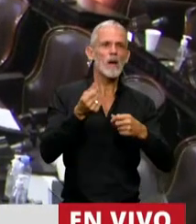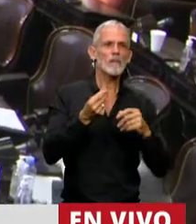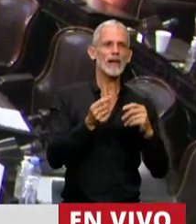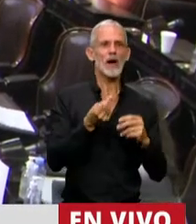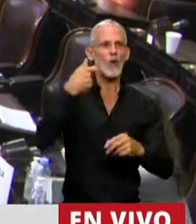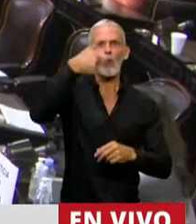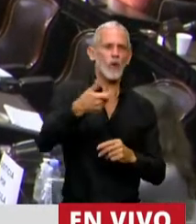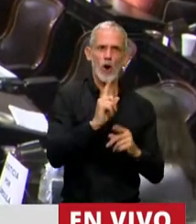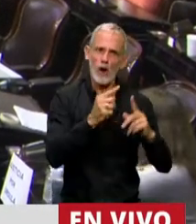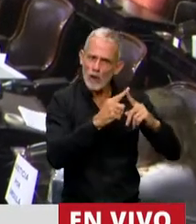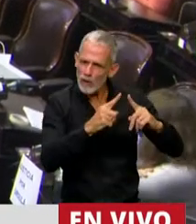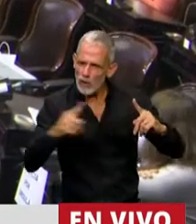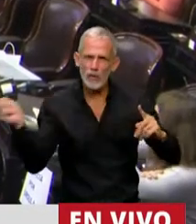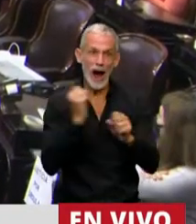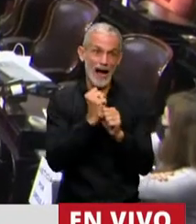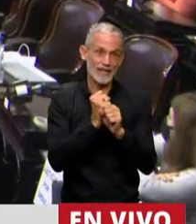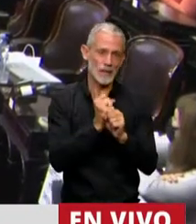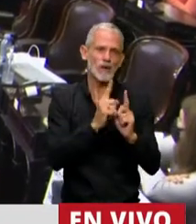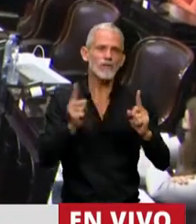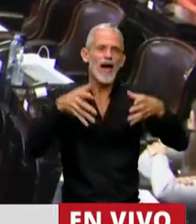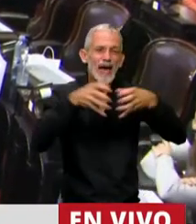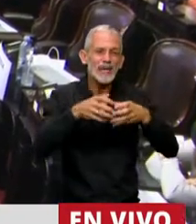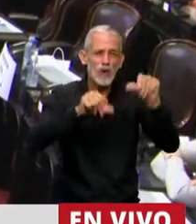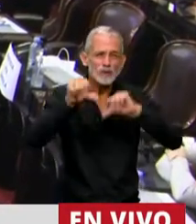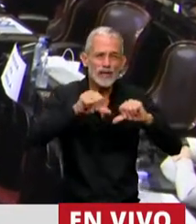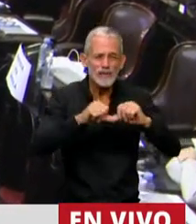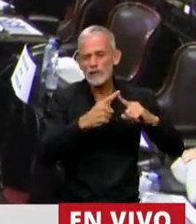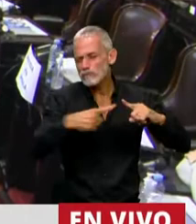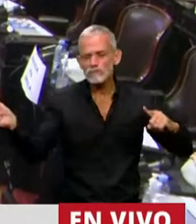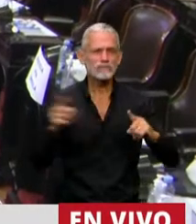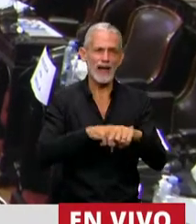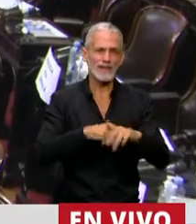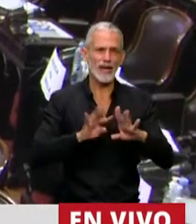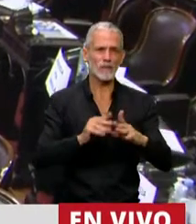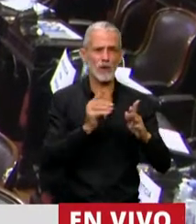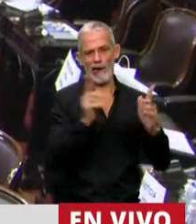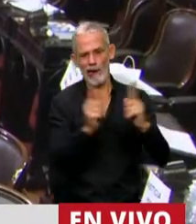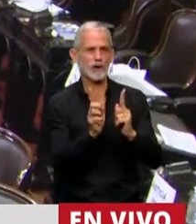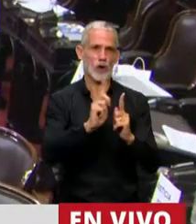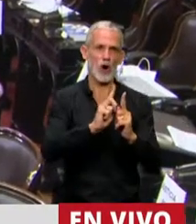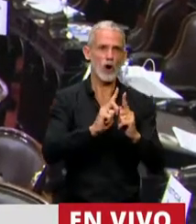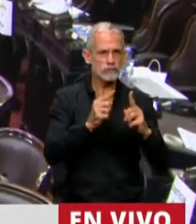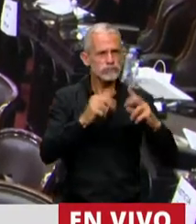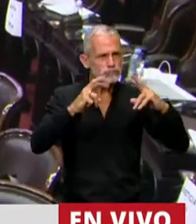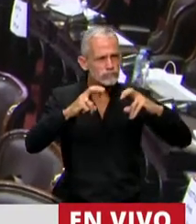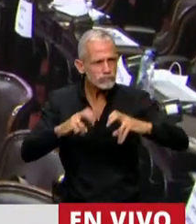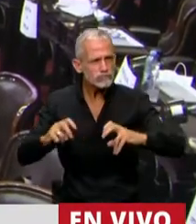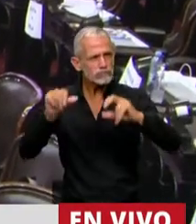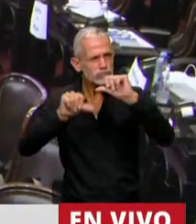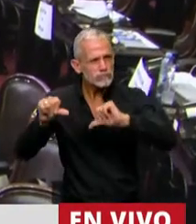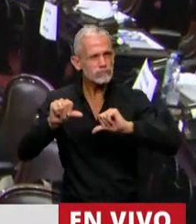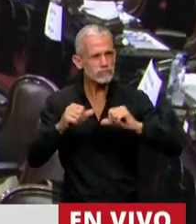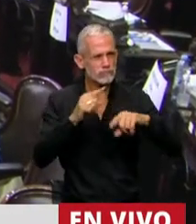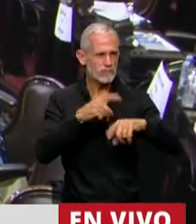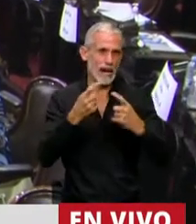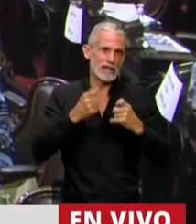y la sustentabilidad del trabajo de los equipos científicos a lo largo del tiempo. Y esto es importante